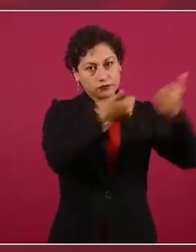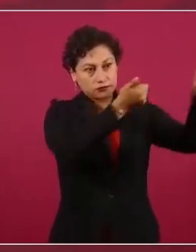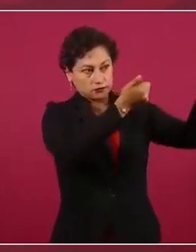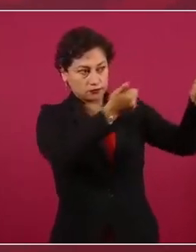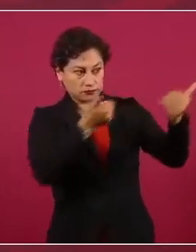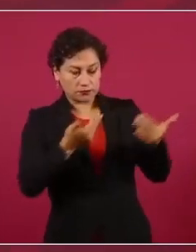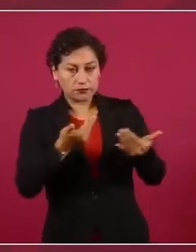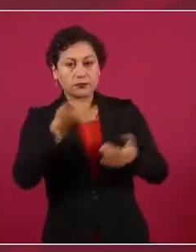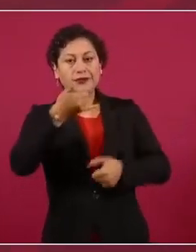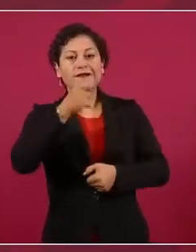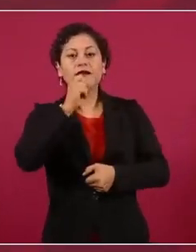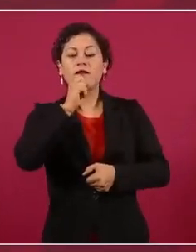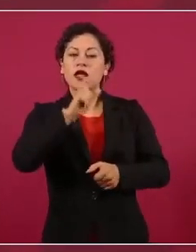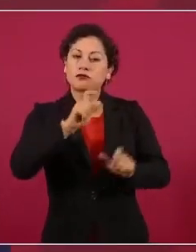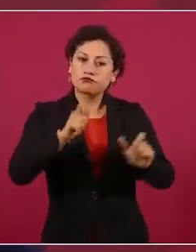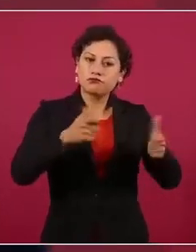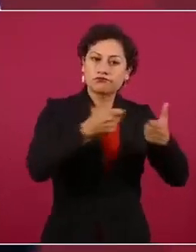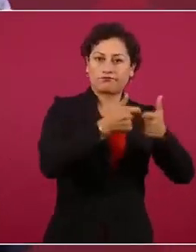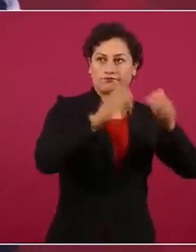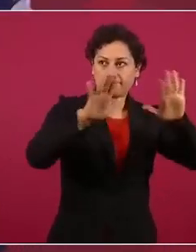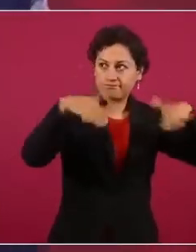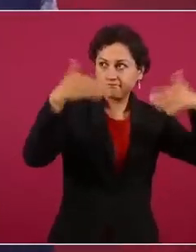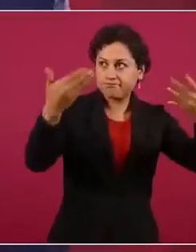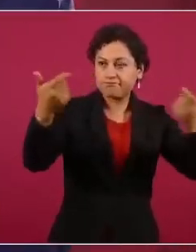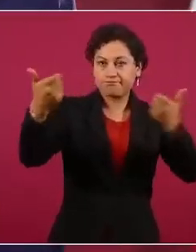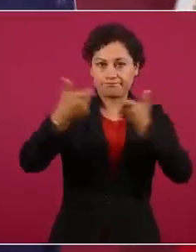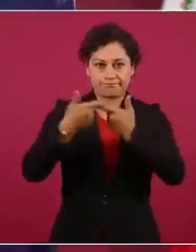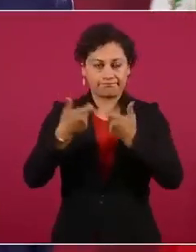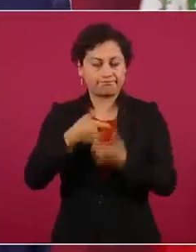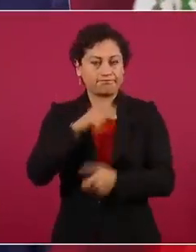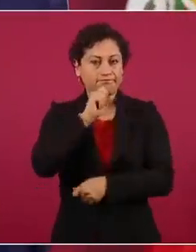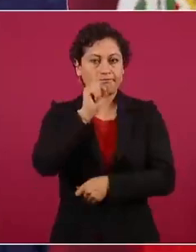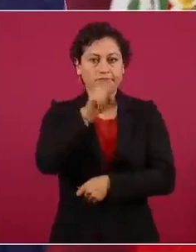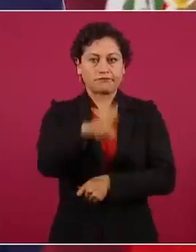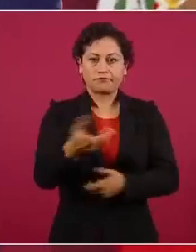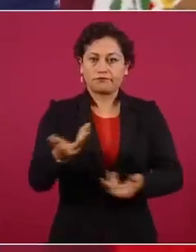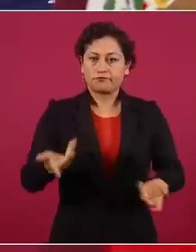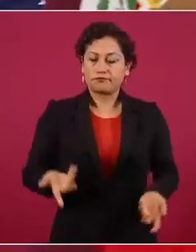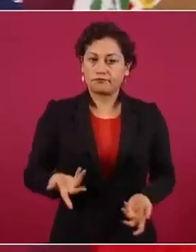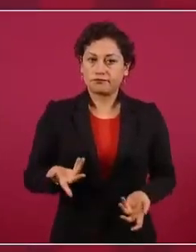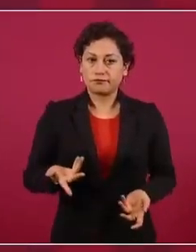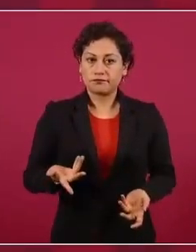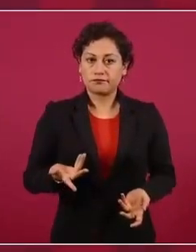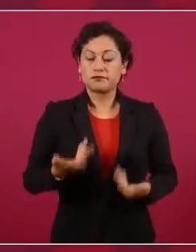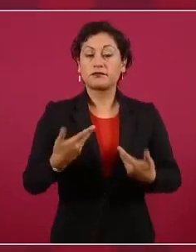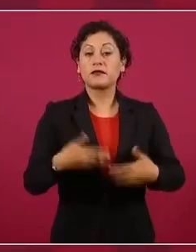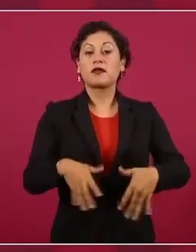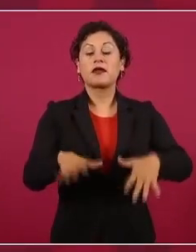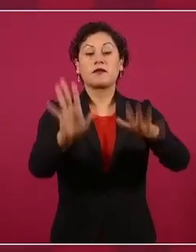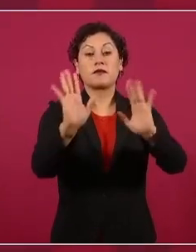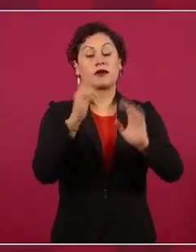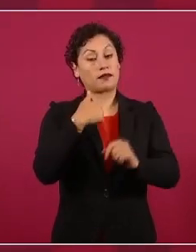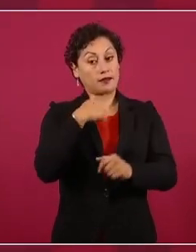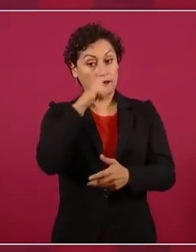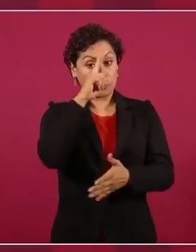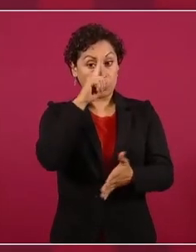y creo que el señor